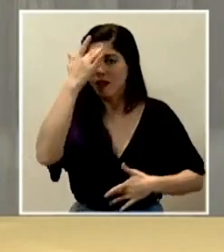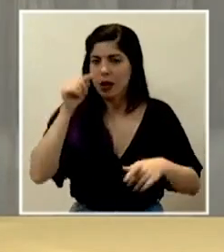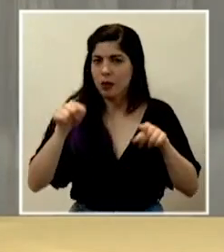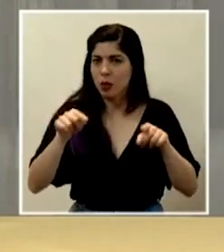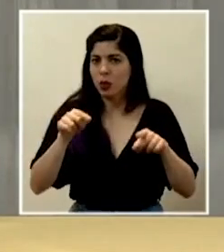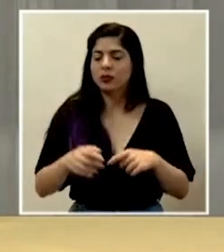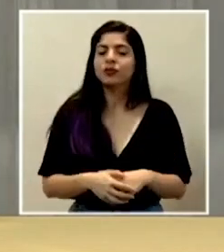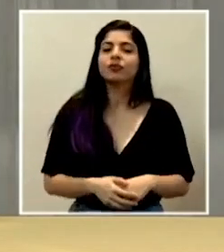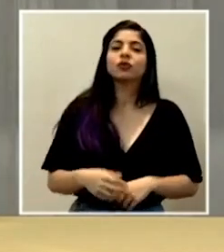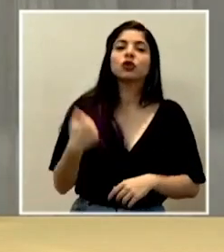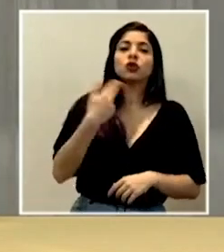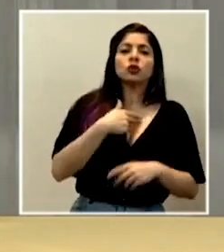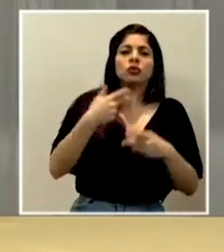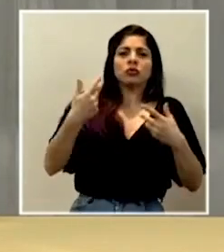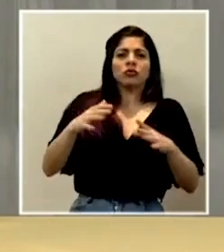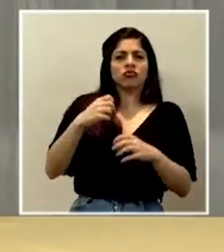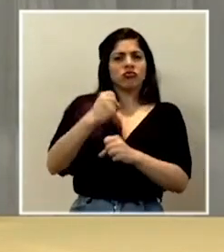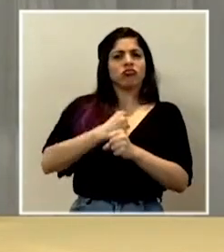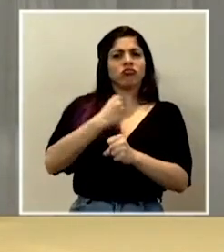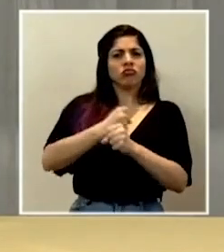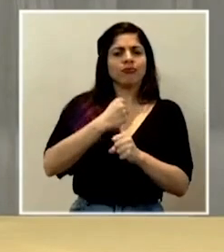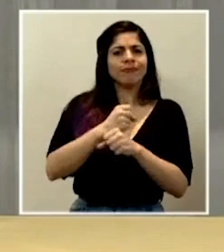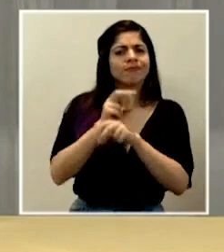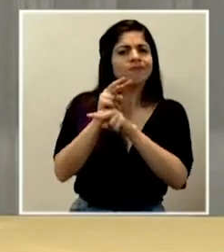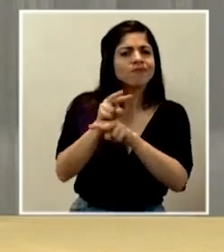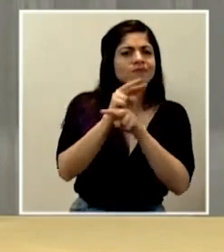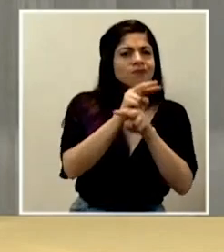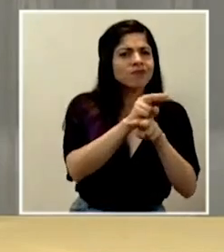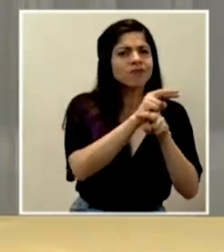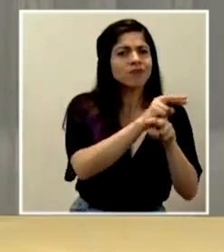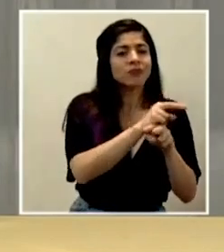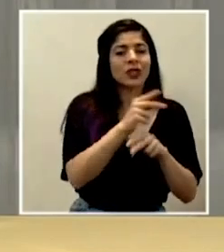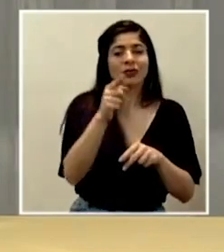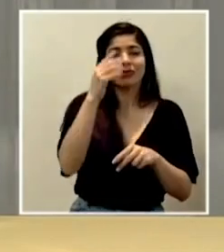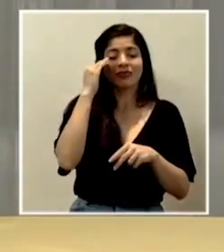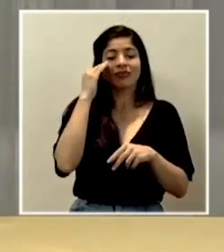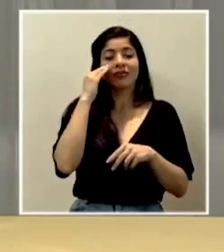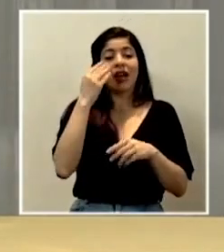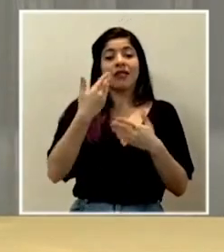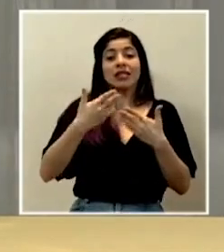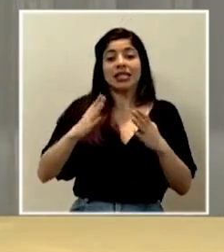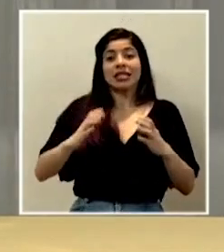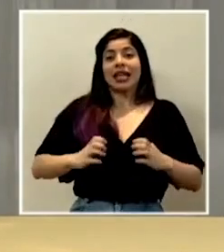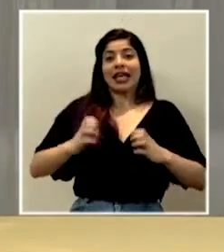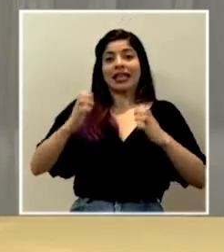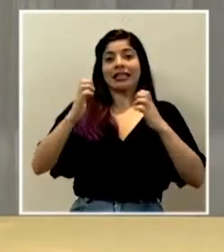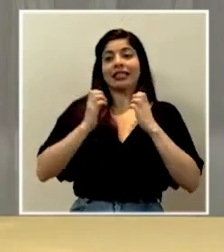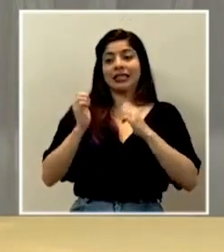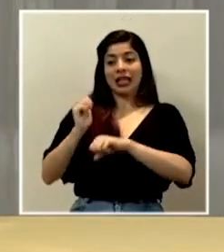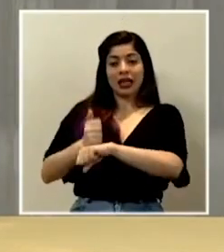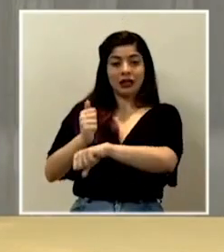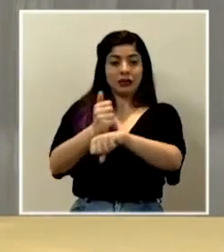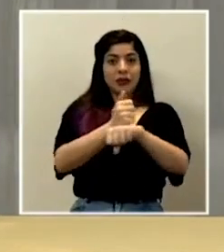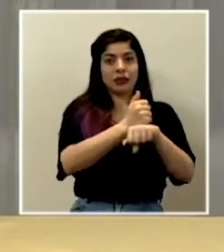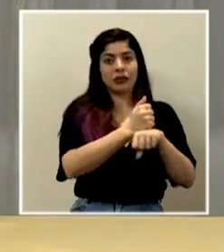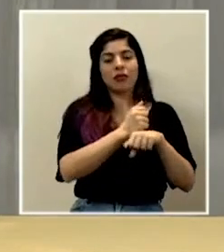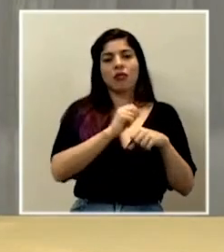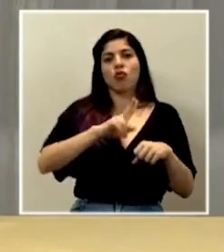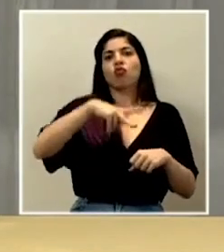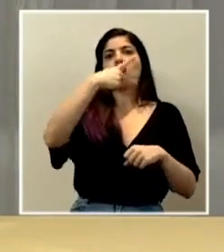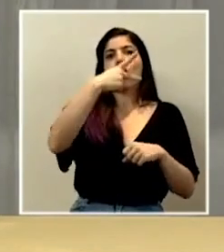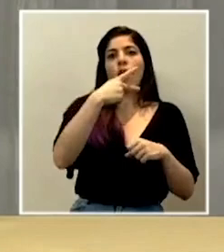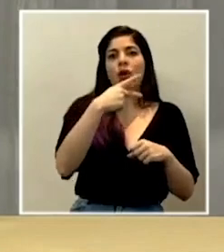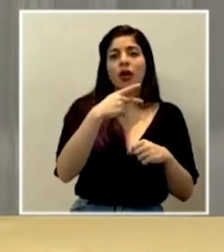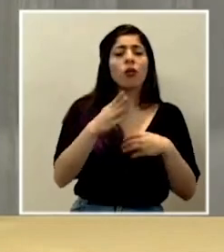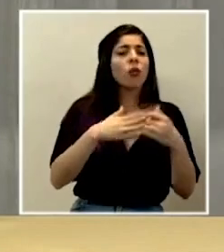Nosotros ya hemos venido trabajando en diferentes vigilancias, fortaleciendo las vigilancias que ya están de por sí. Podemos, en